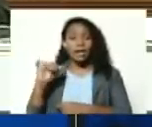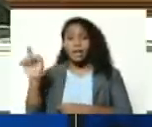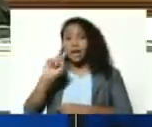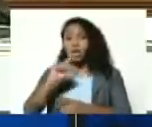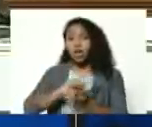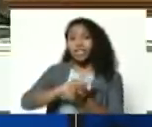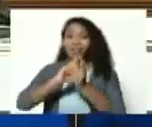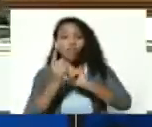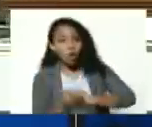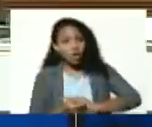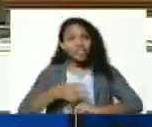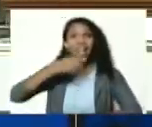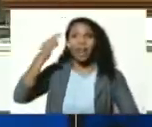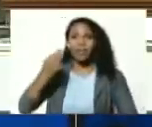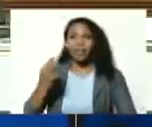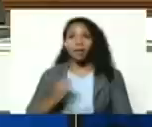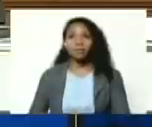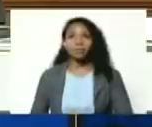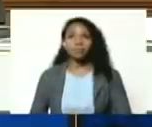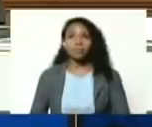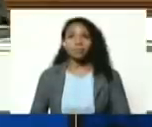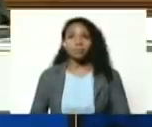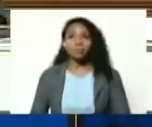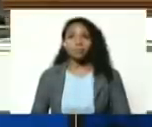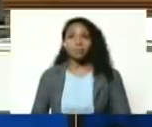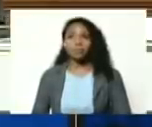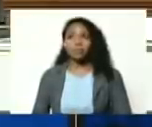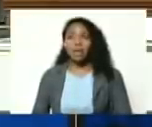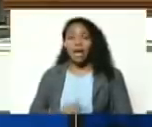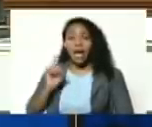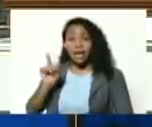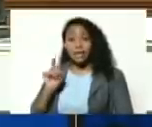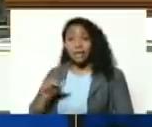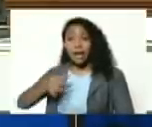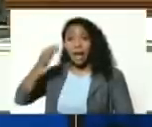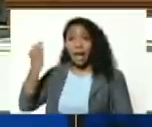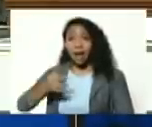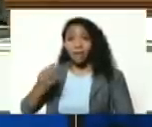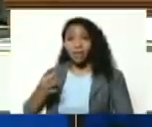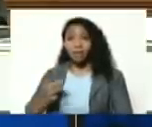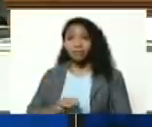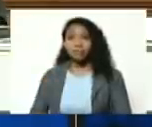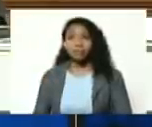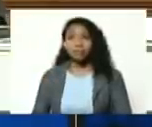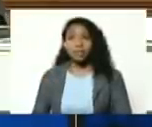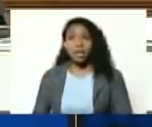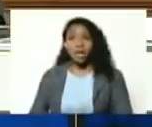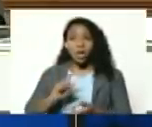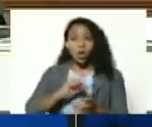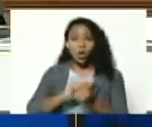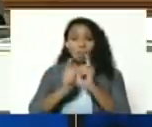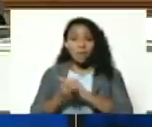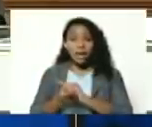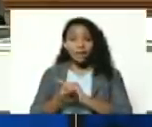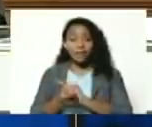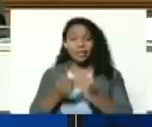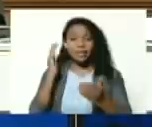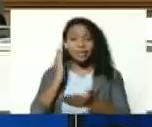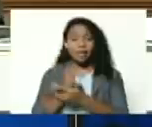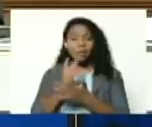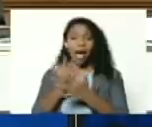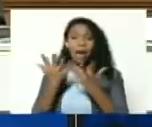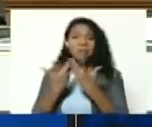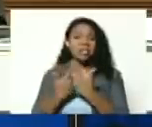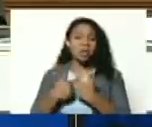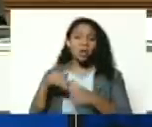transformadores de la realidad esa es la verdad nos convierte en siempre administradores de